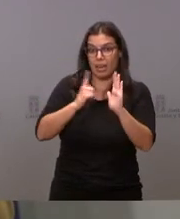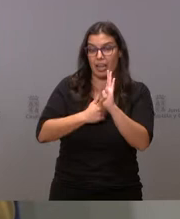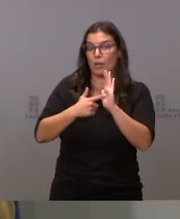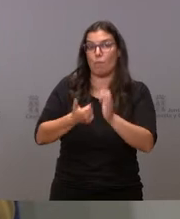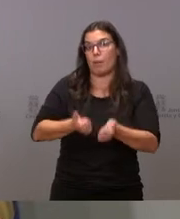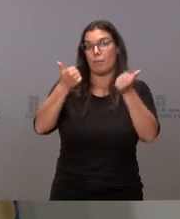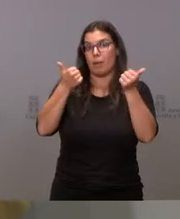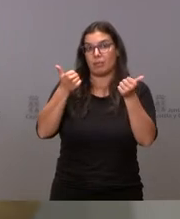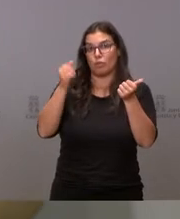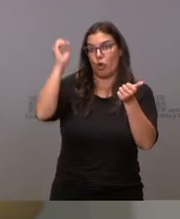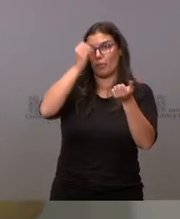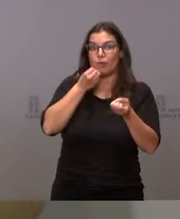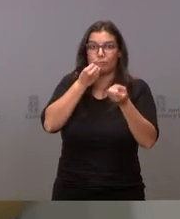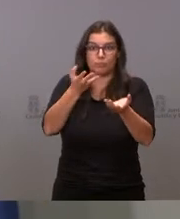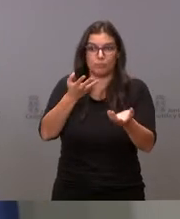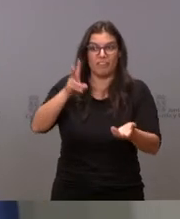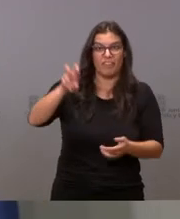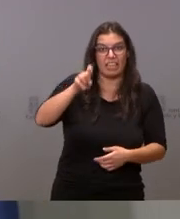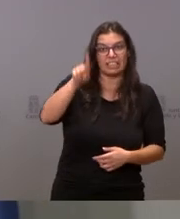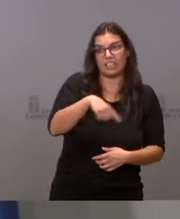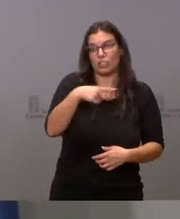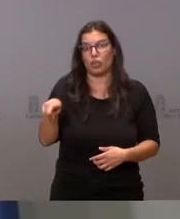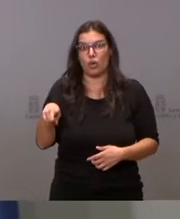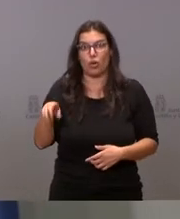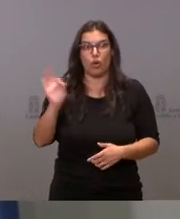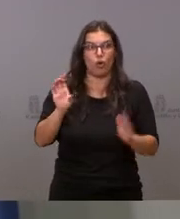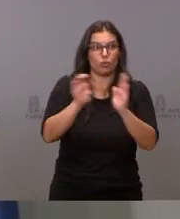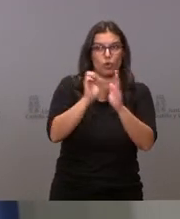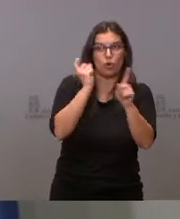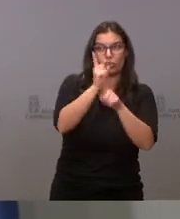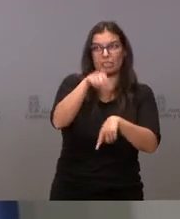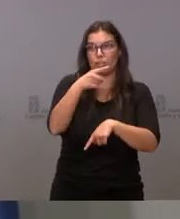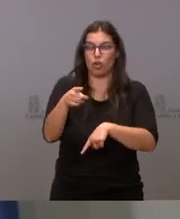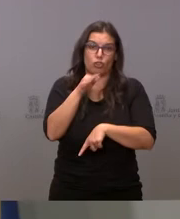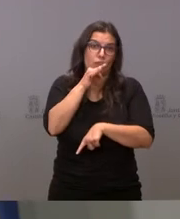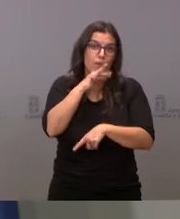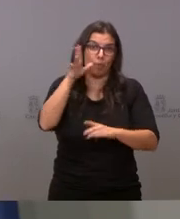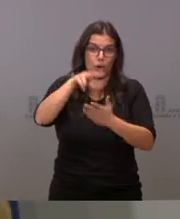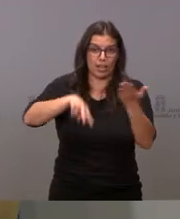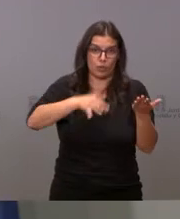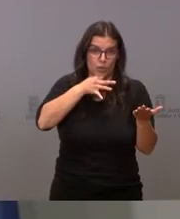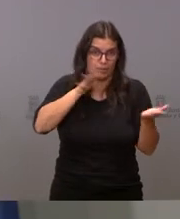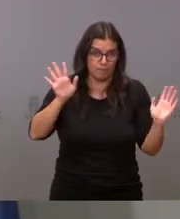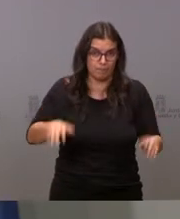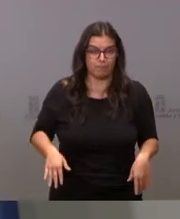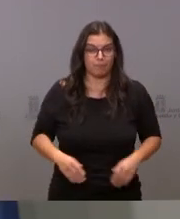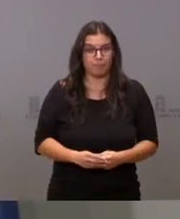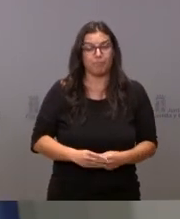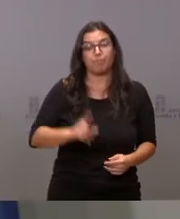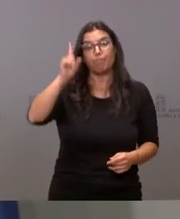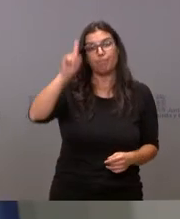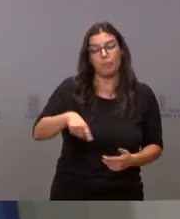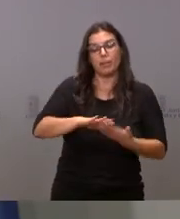sobre su legitimidad o no, sobre su constitucionalidad o no. Esperaremos a ese momento. También hemos